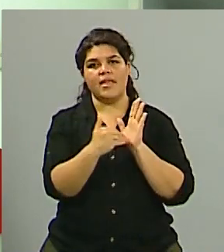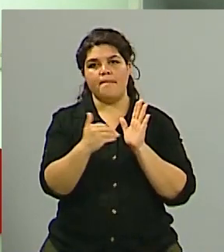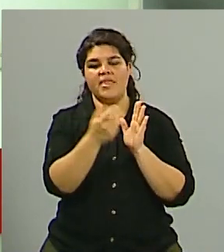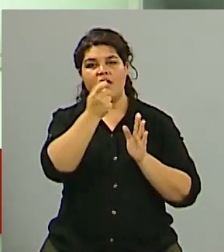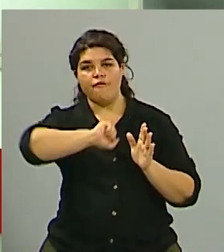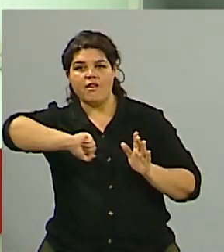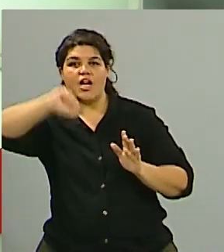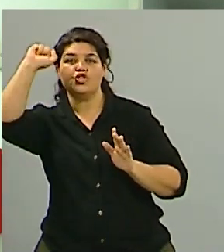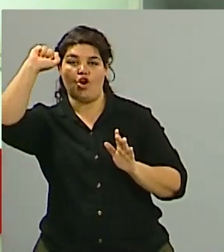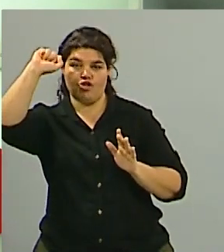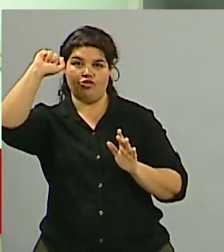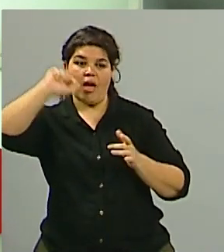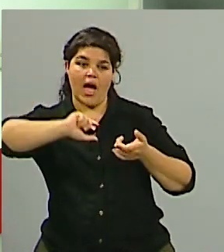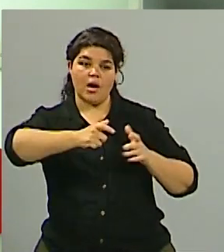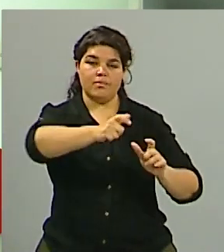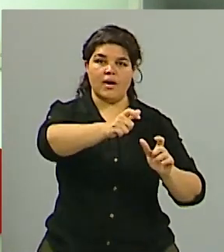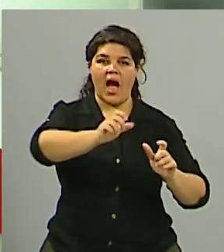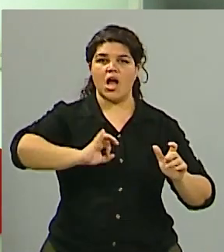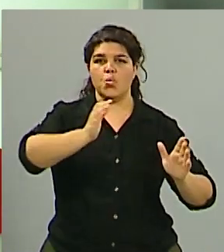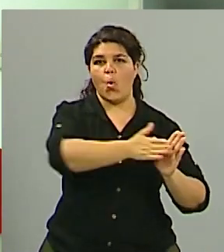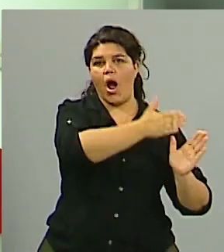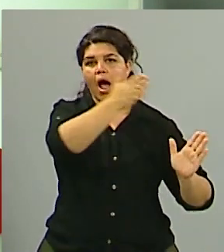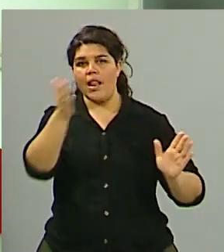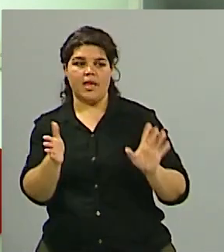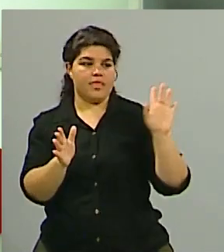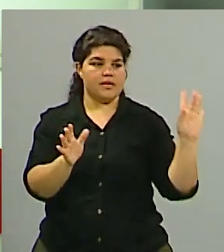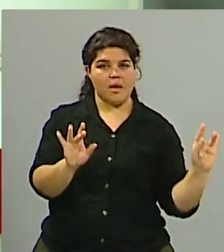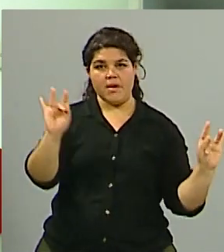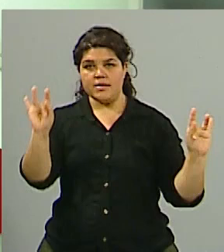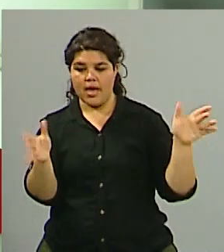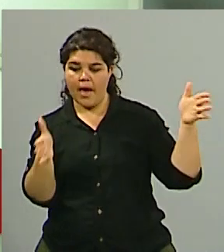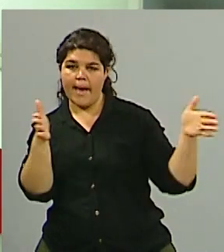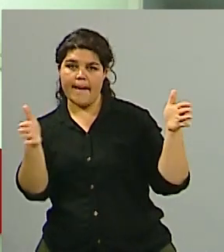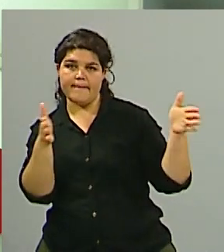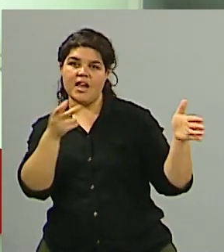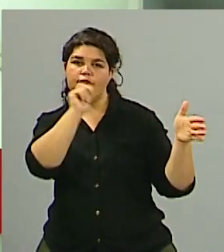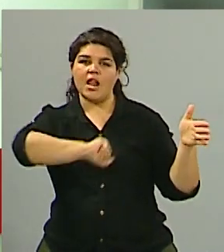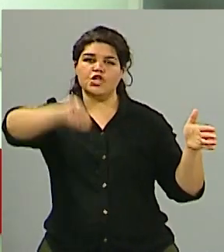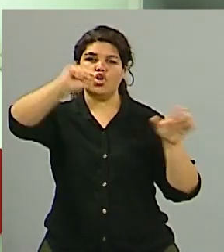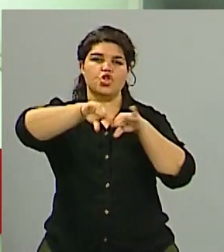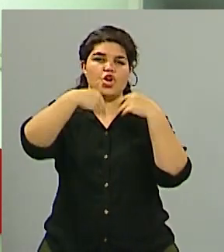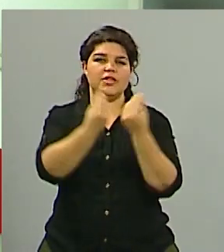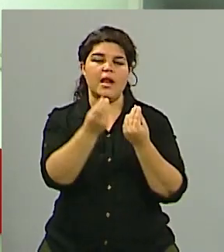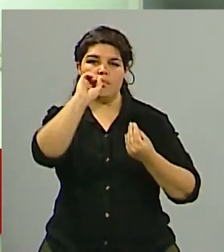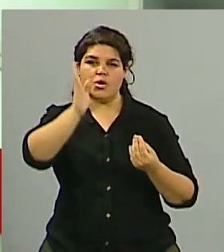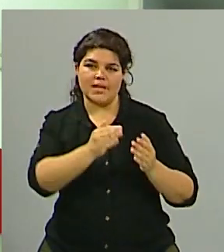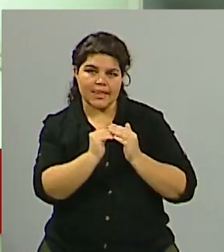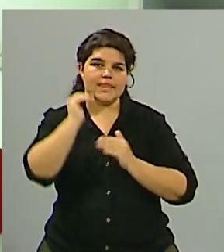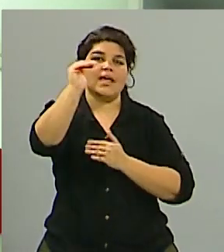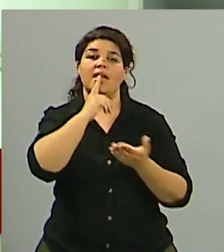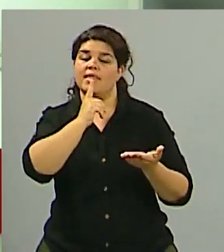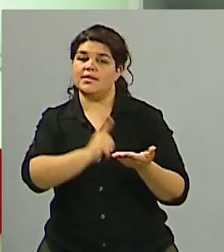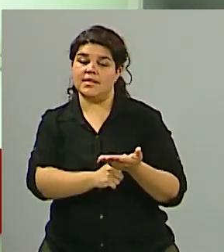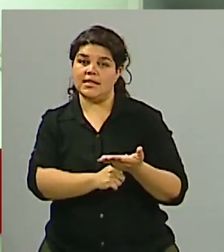inflación en esa comparación interanual por ejemplo de diciembre a diciembre o de enero a enero veremos cuál es el resultado final